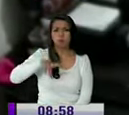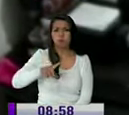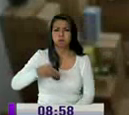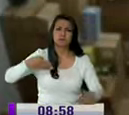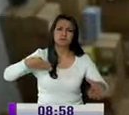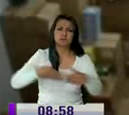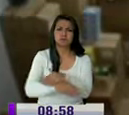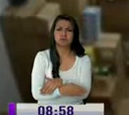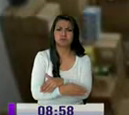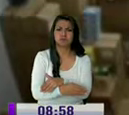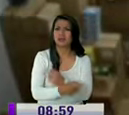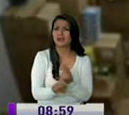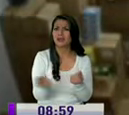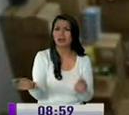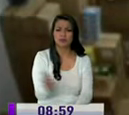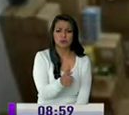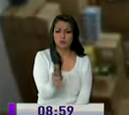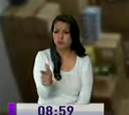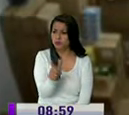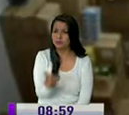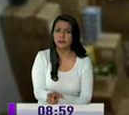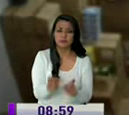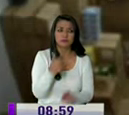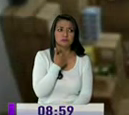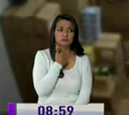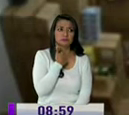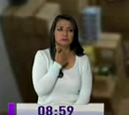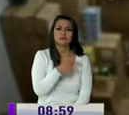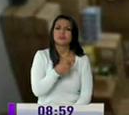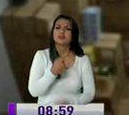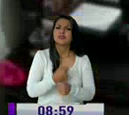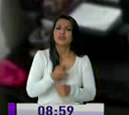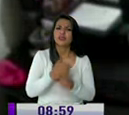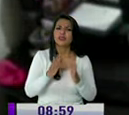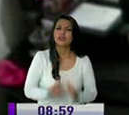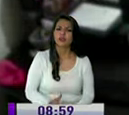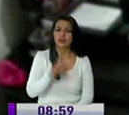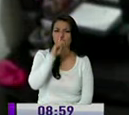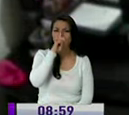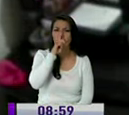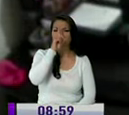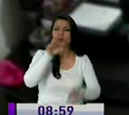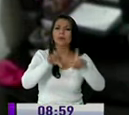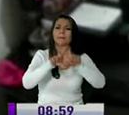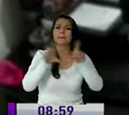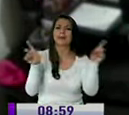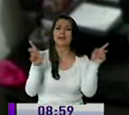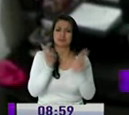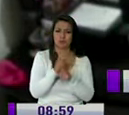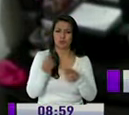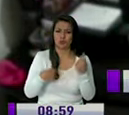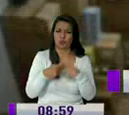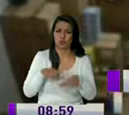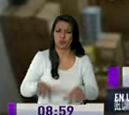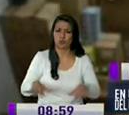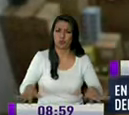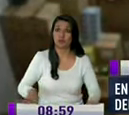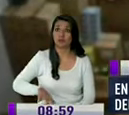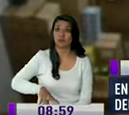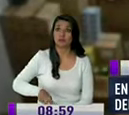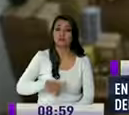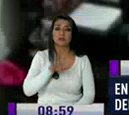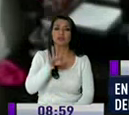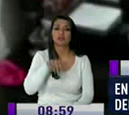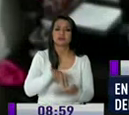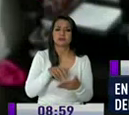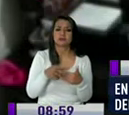y desvalijaron en cuestión de minutos a los trabajadores de una empresa distribuidora de productos masivos el monto robado supera los dos mil